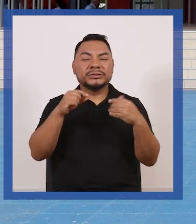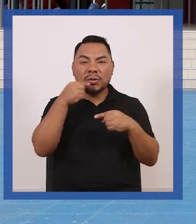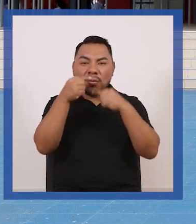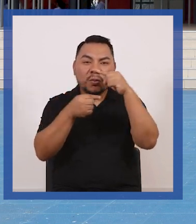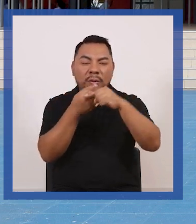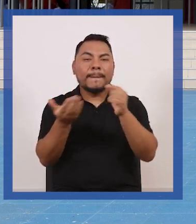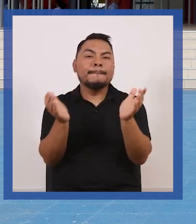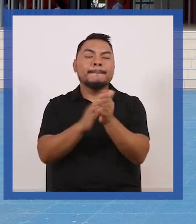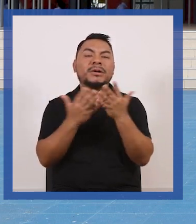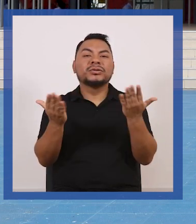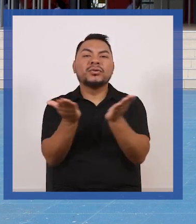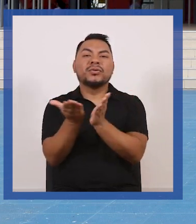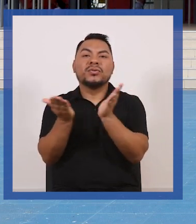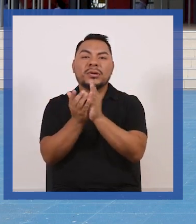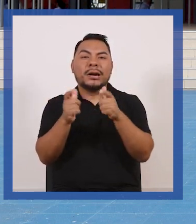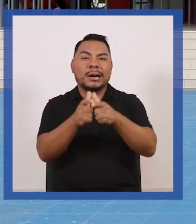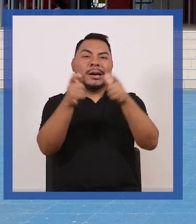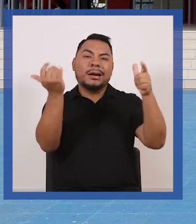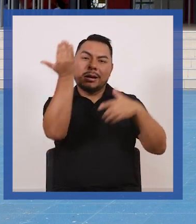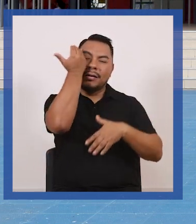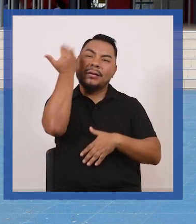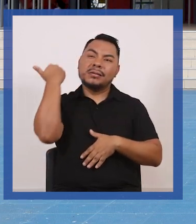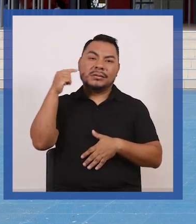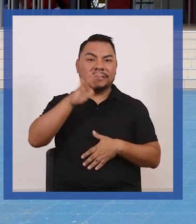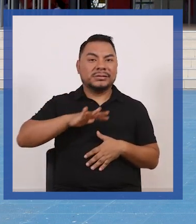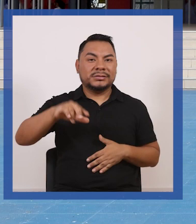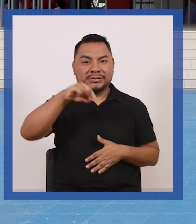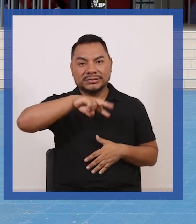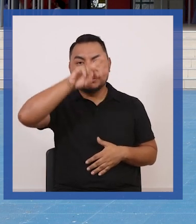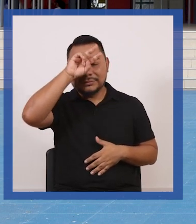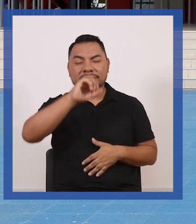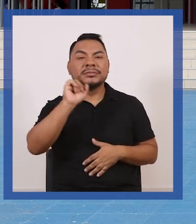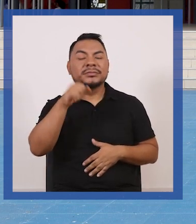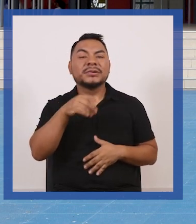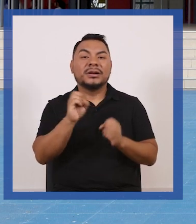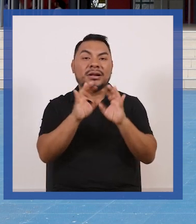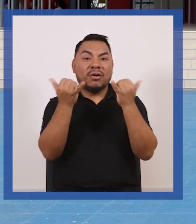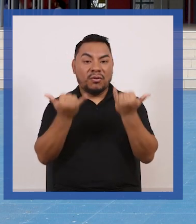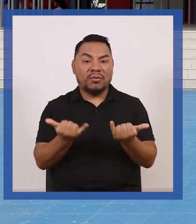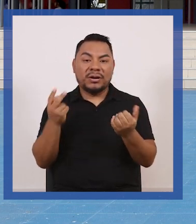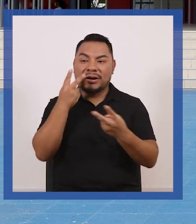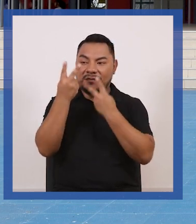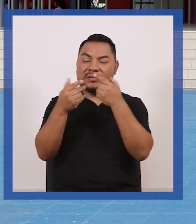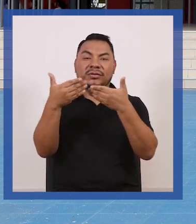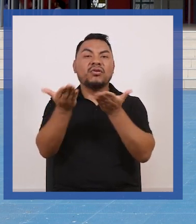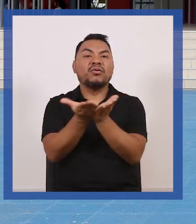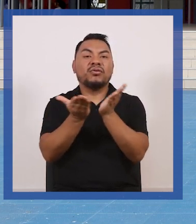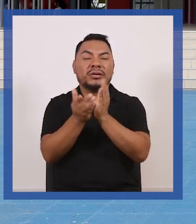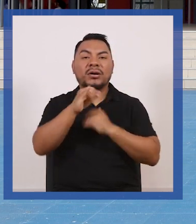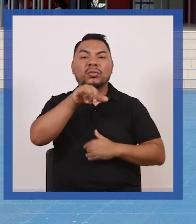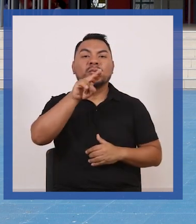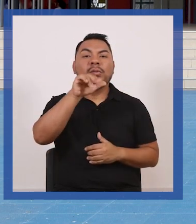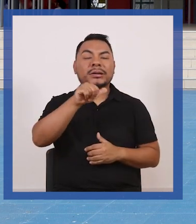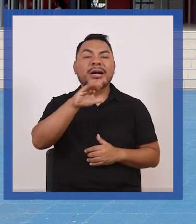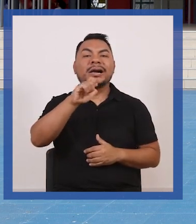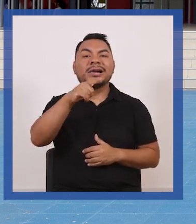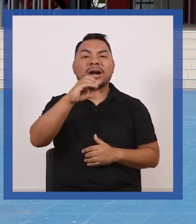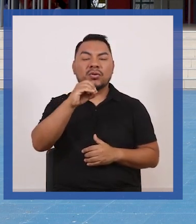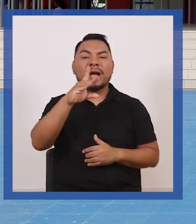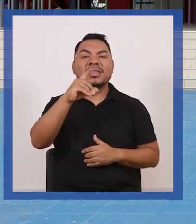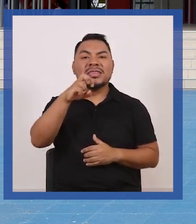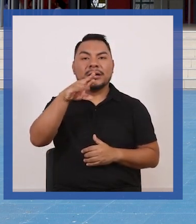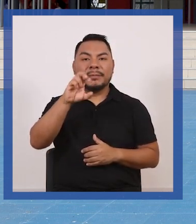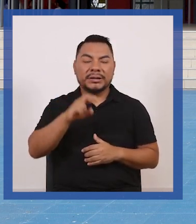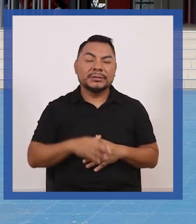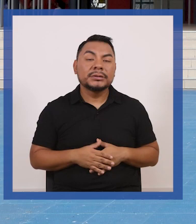contando más sobre los colegios emblemáticos de nuestro país como el día de hoy que hemos visitado el colegio Juana Alarco de